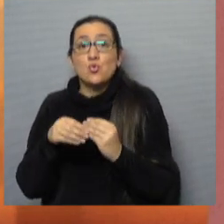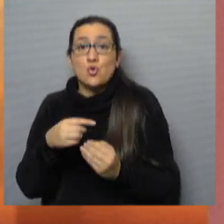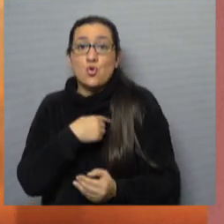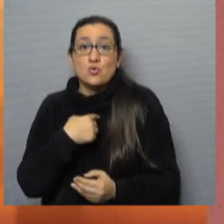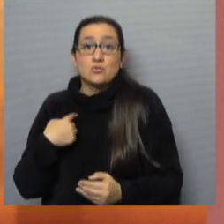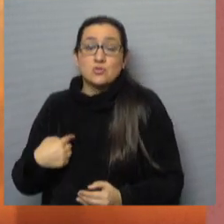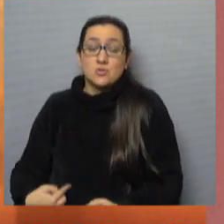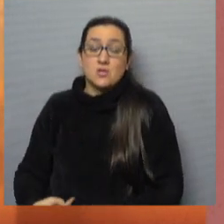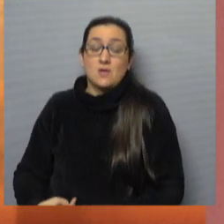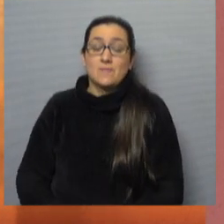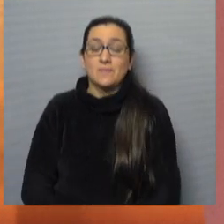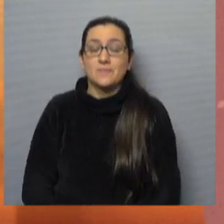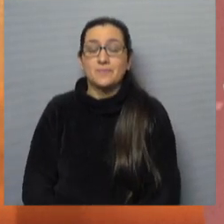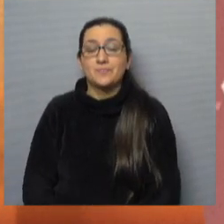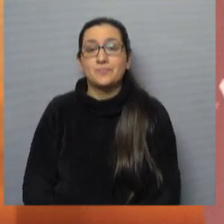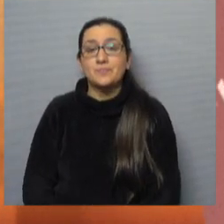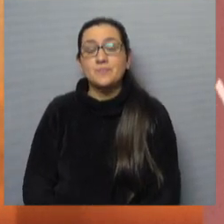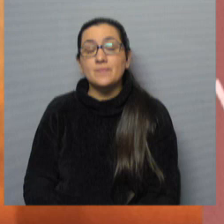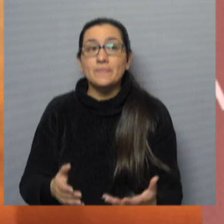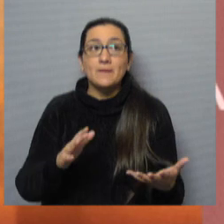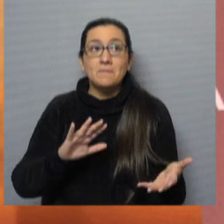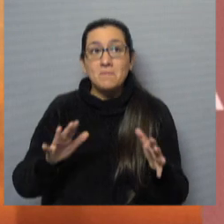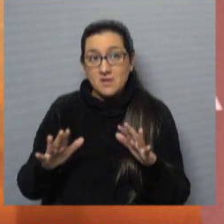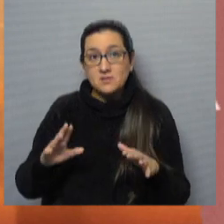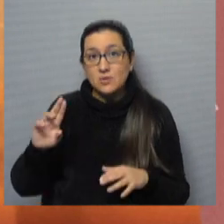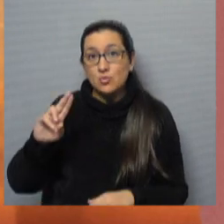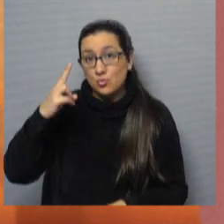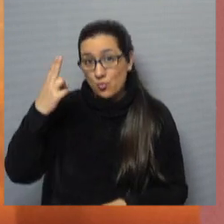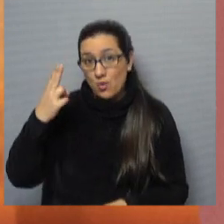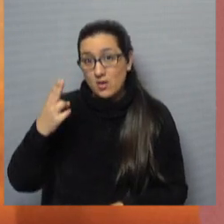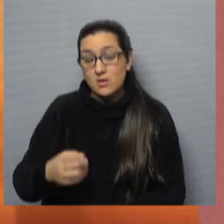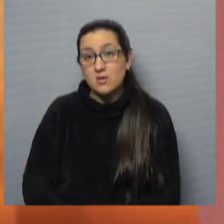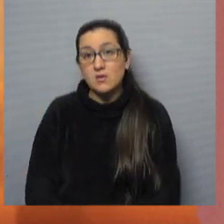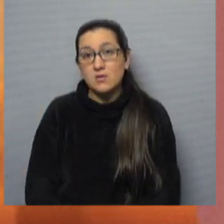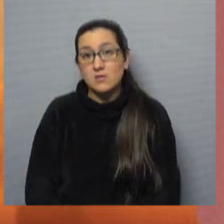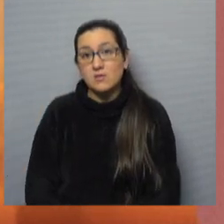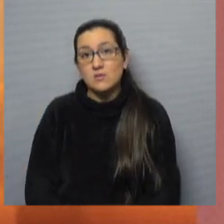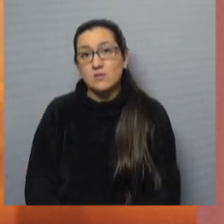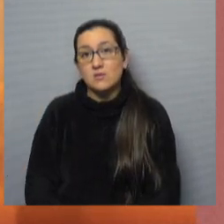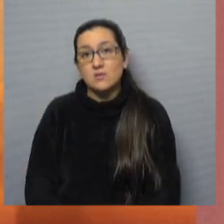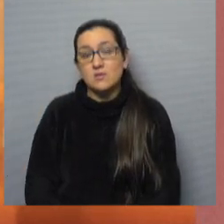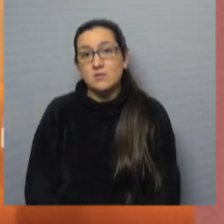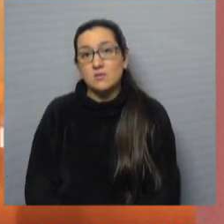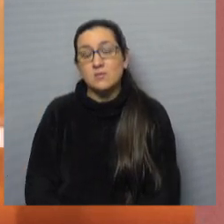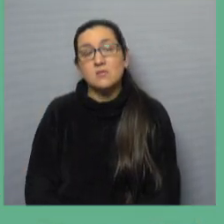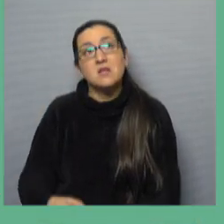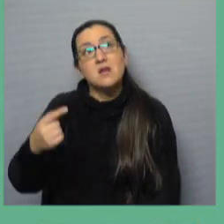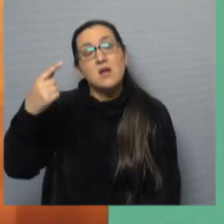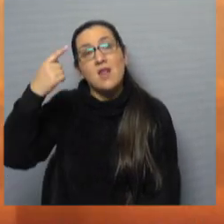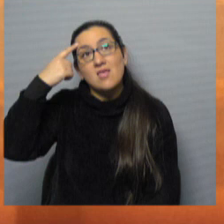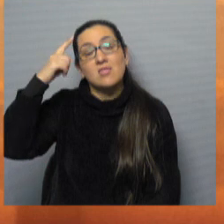parece que Uruguay está haciendo punta, que está en la tesitura